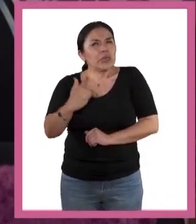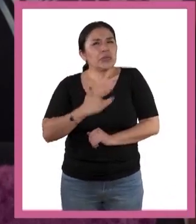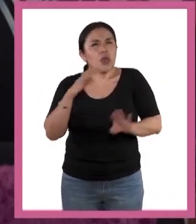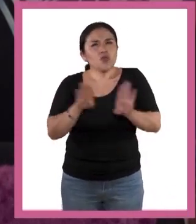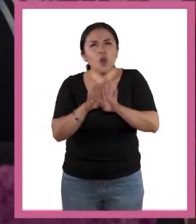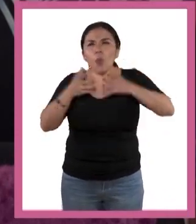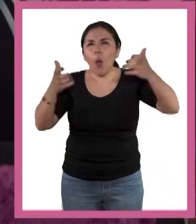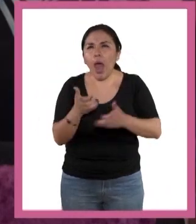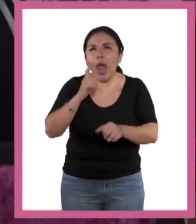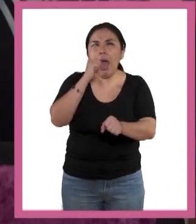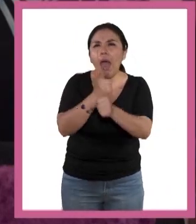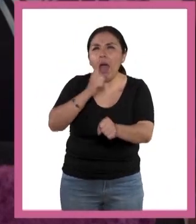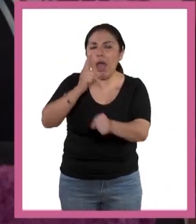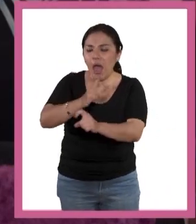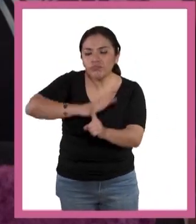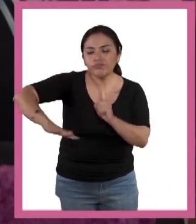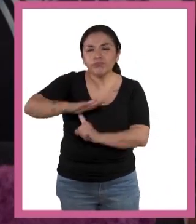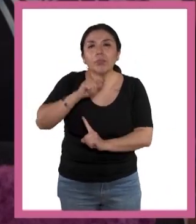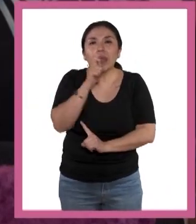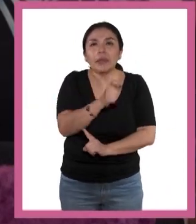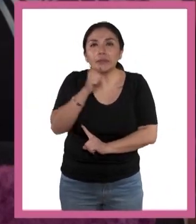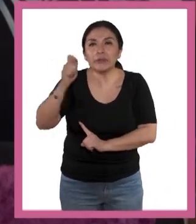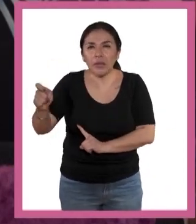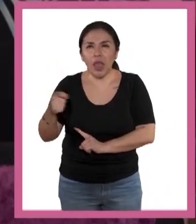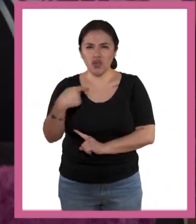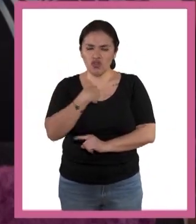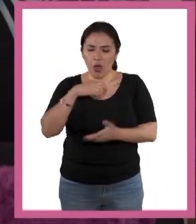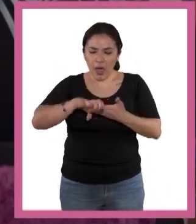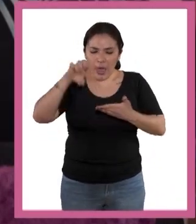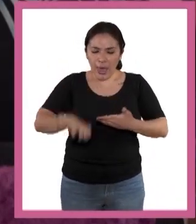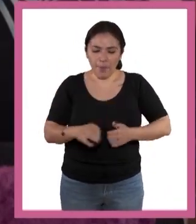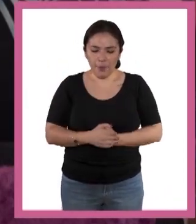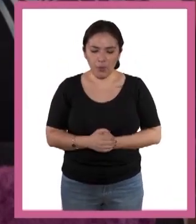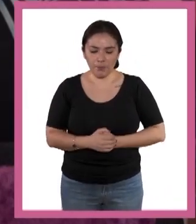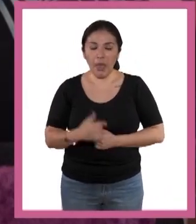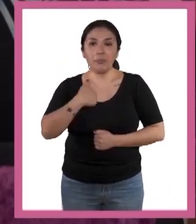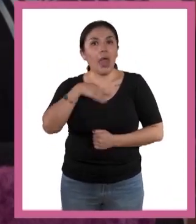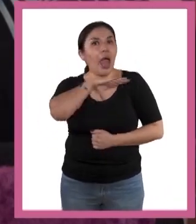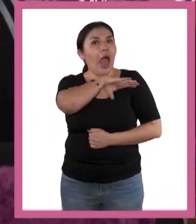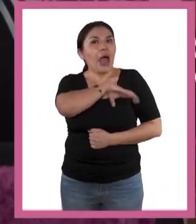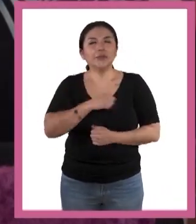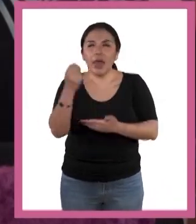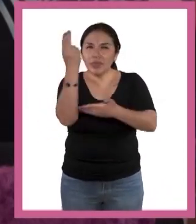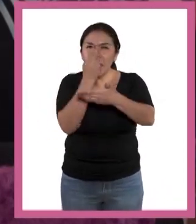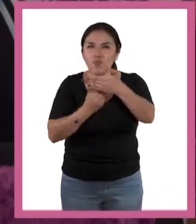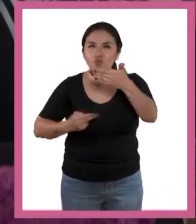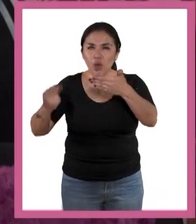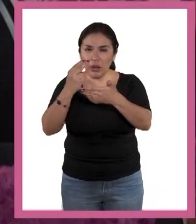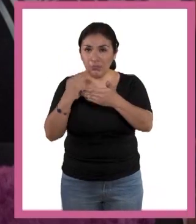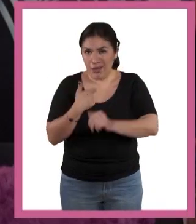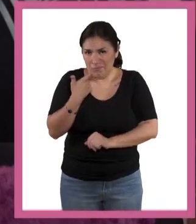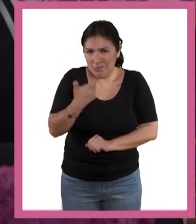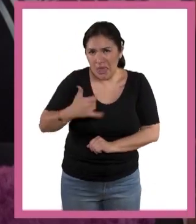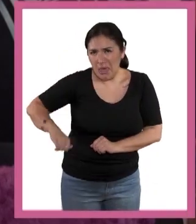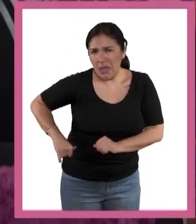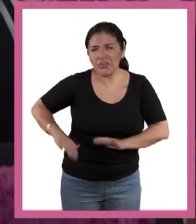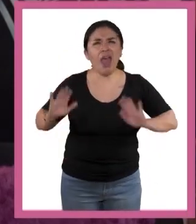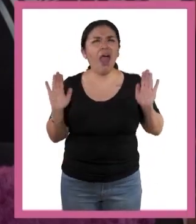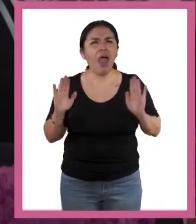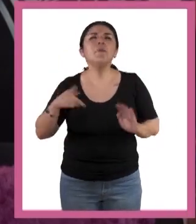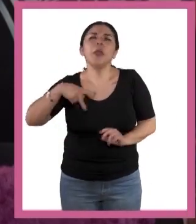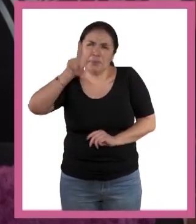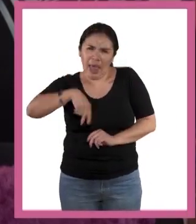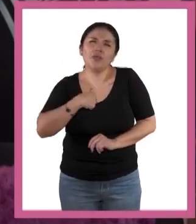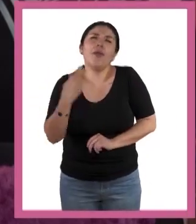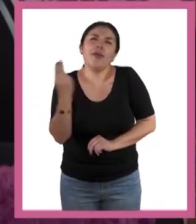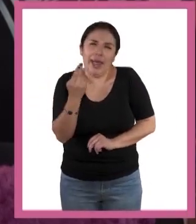las cosas que tenemos a nuestro alrededor. A mí, por ejemplo, me encanta dibujar. No lo hago por dinero, aunque sí